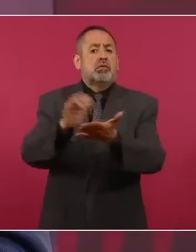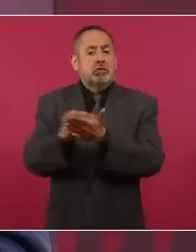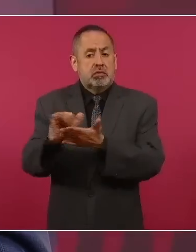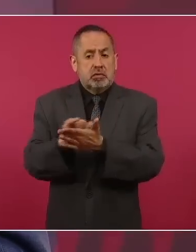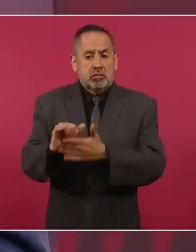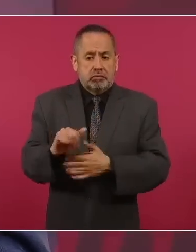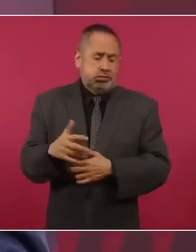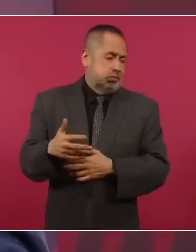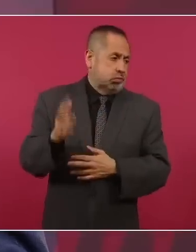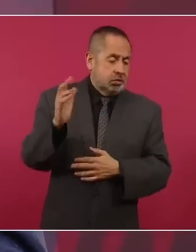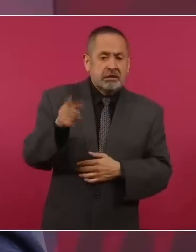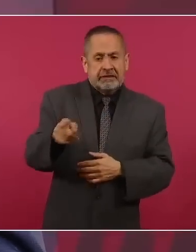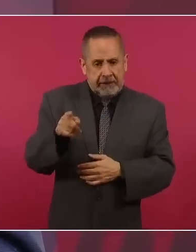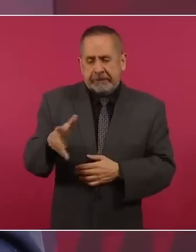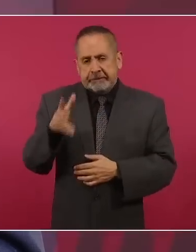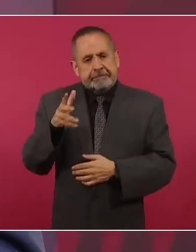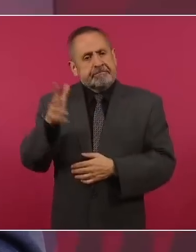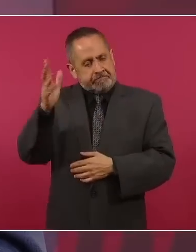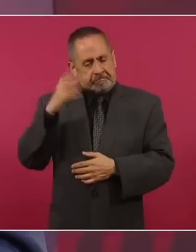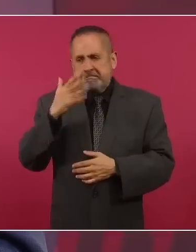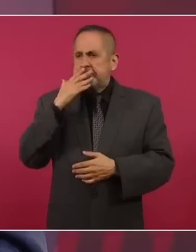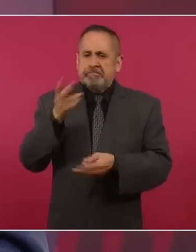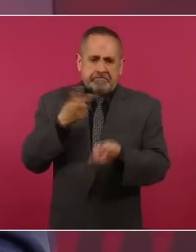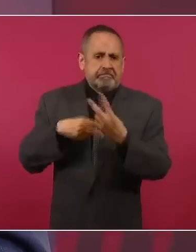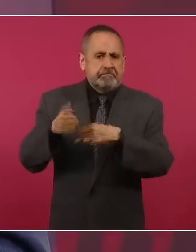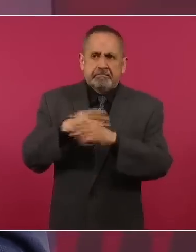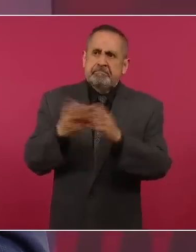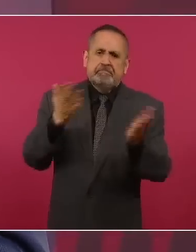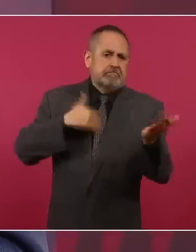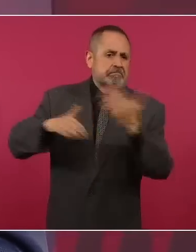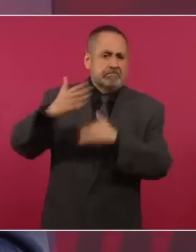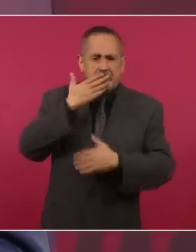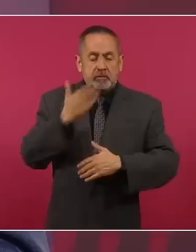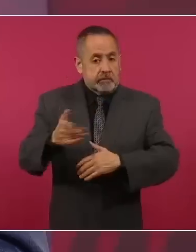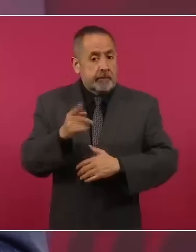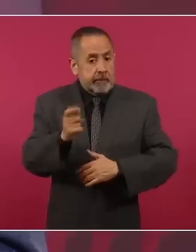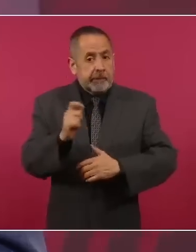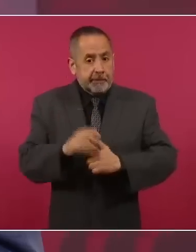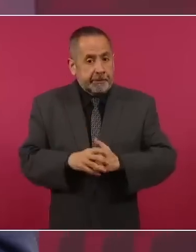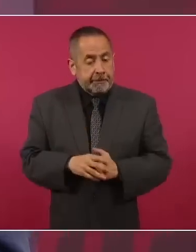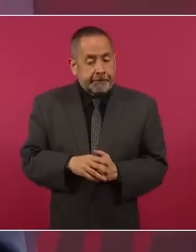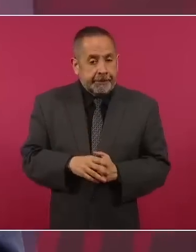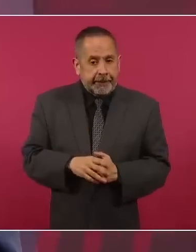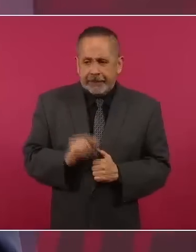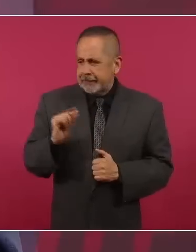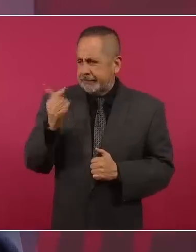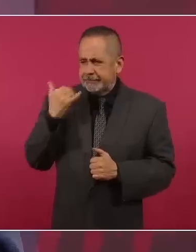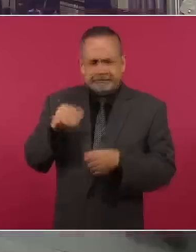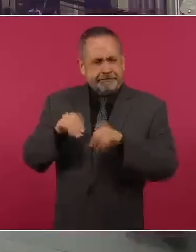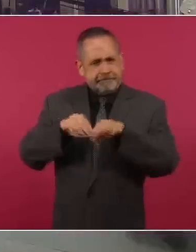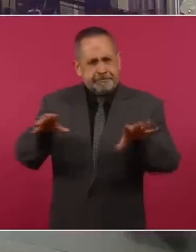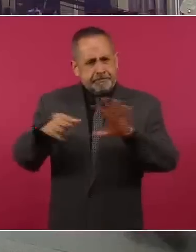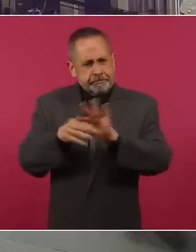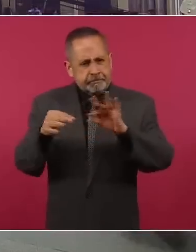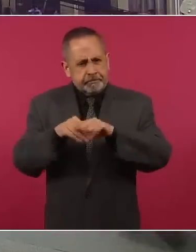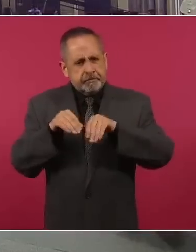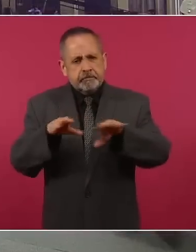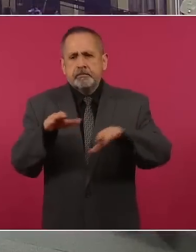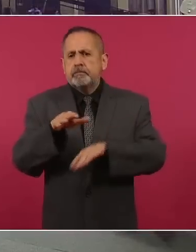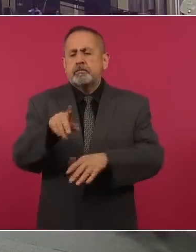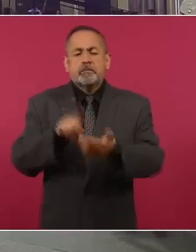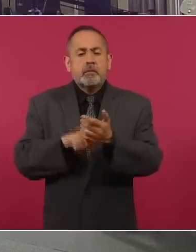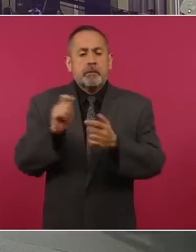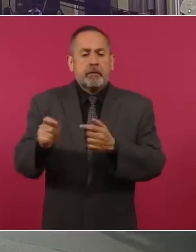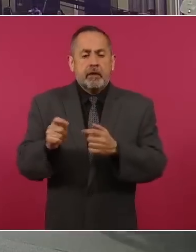eso tiene mucho futuro. Acaban de dar a conocer los datos sobre